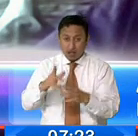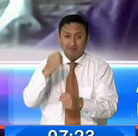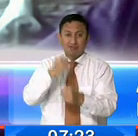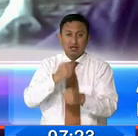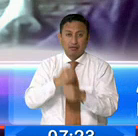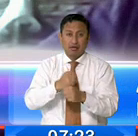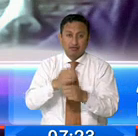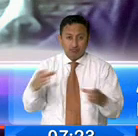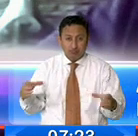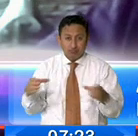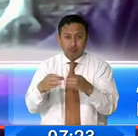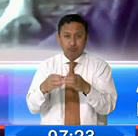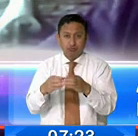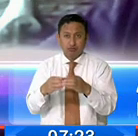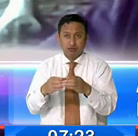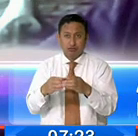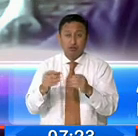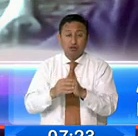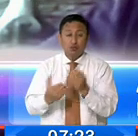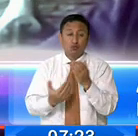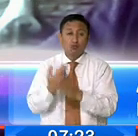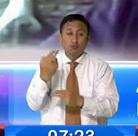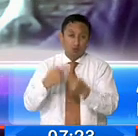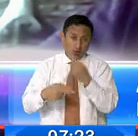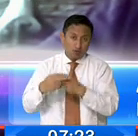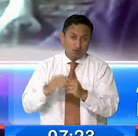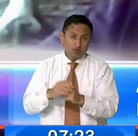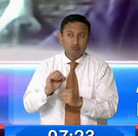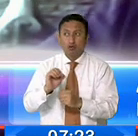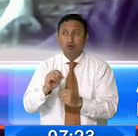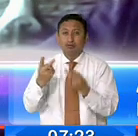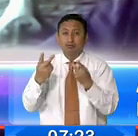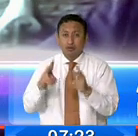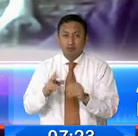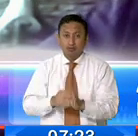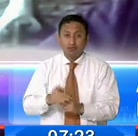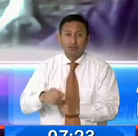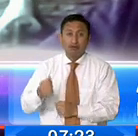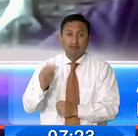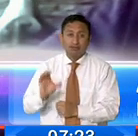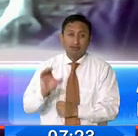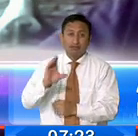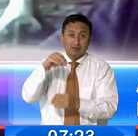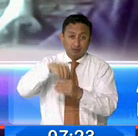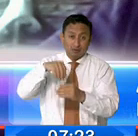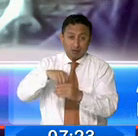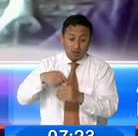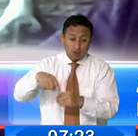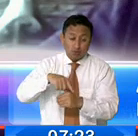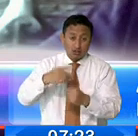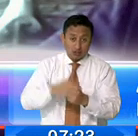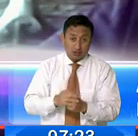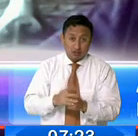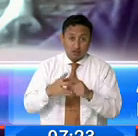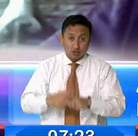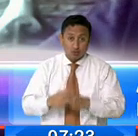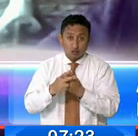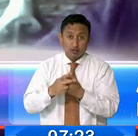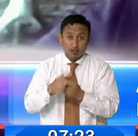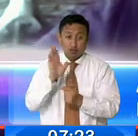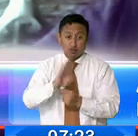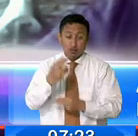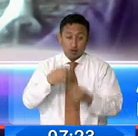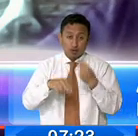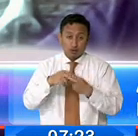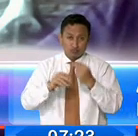asociativo de emprendimientos o también de capitales semilla para que puedan ejercer de alguna manera